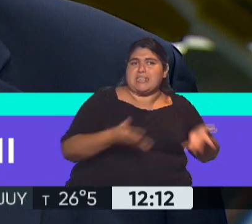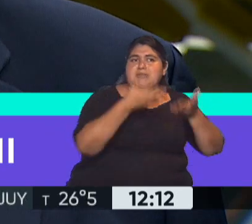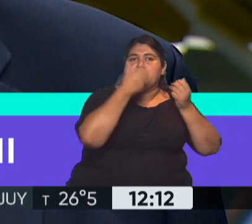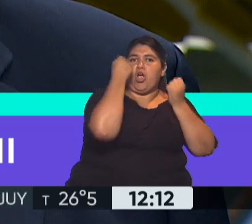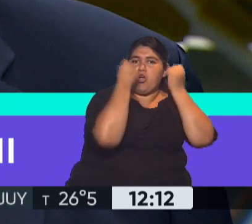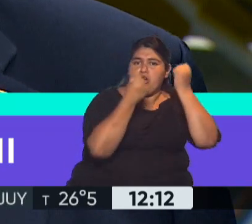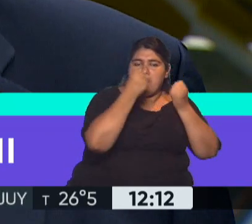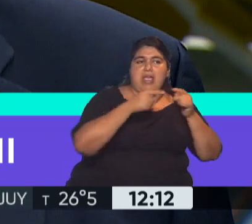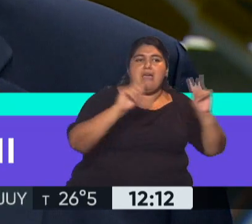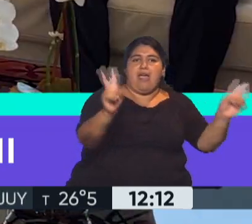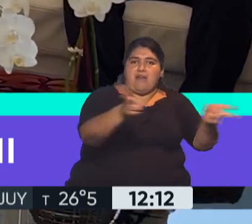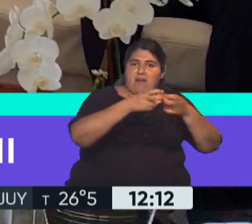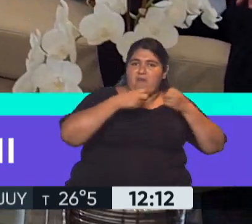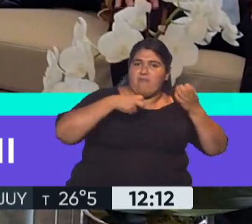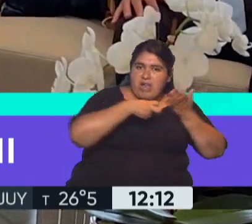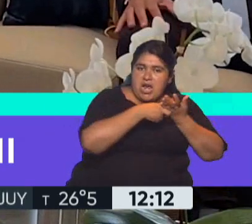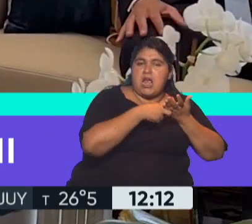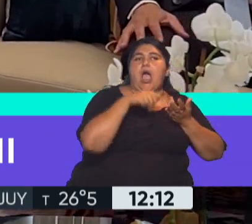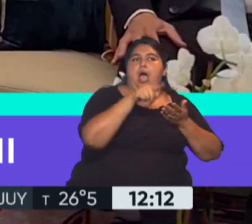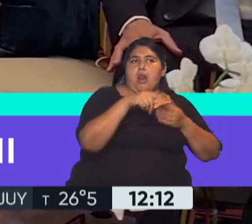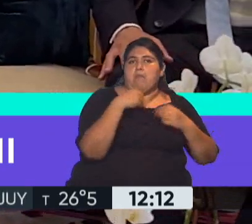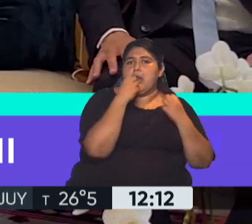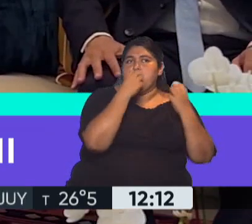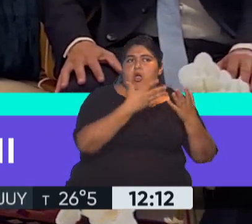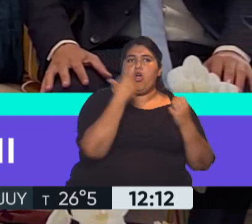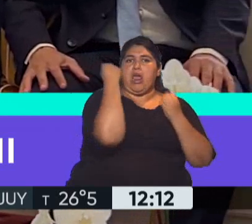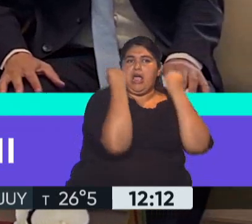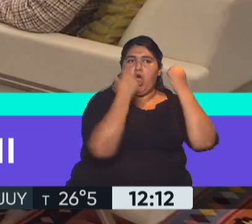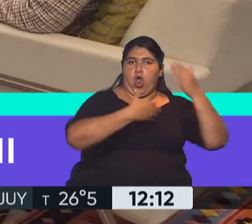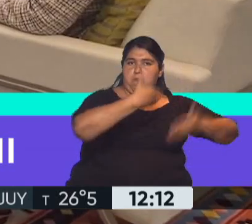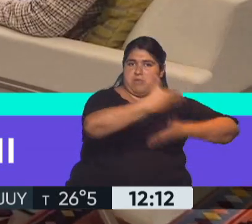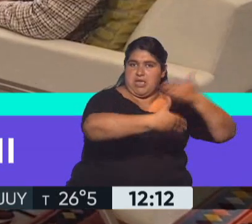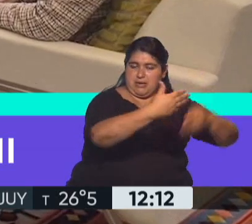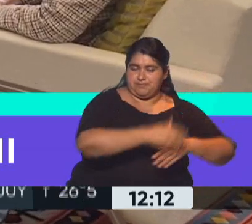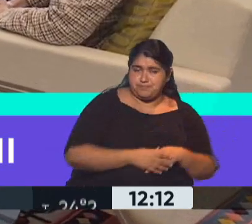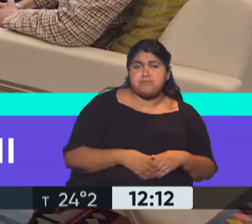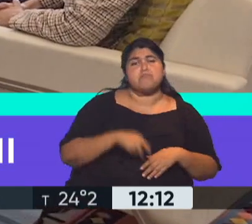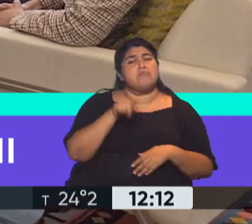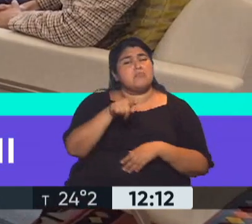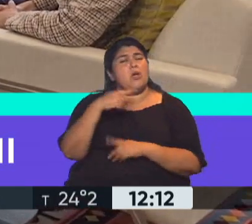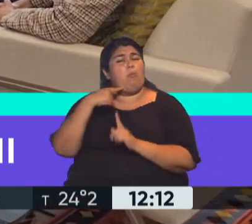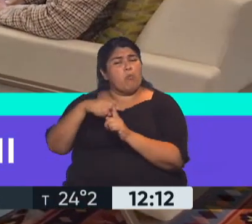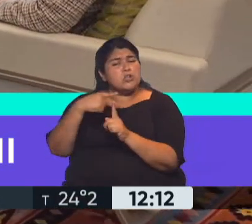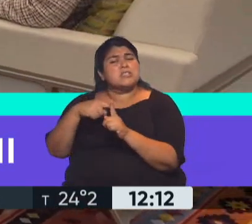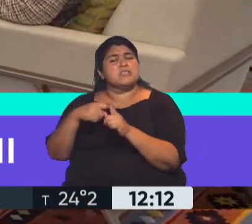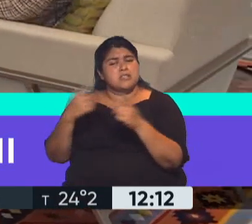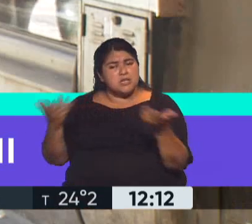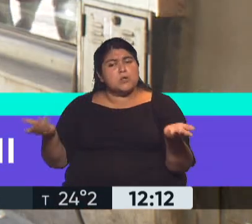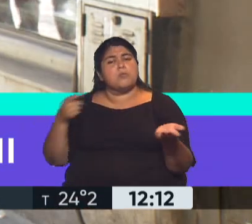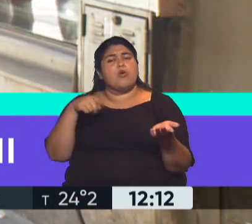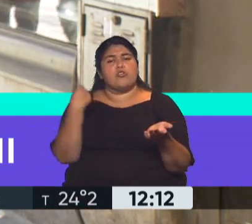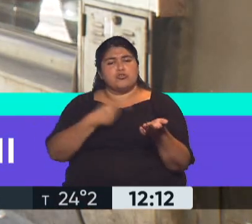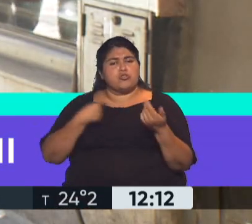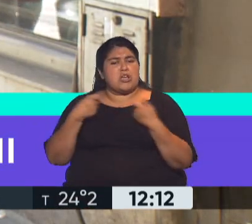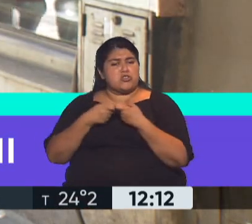ingresos fiscales producto de esa mayor actividad económica. Creo que es altamente positivo, lo expresamos desde la CAME,